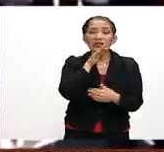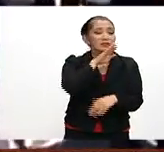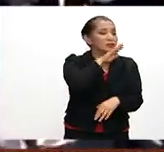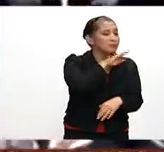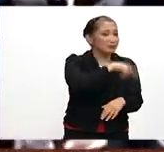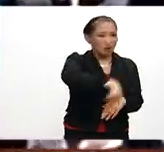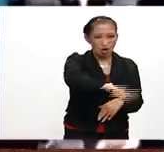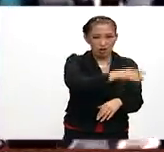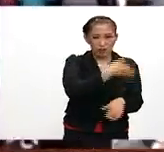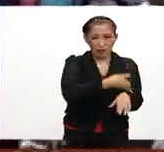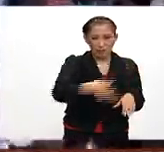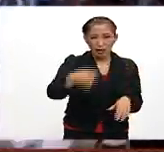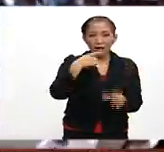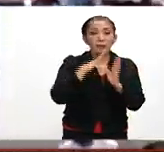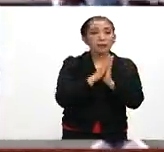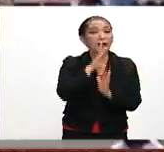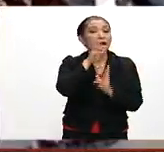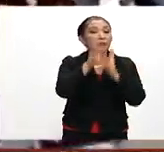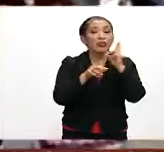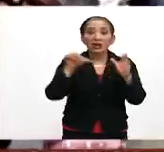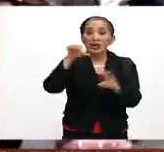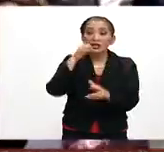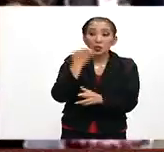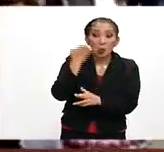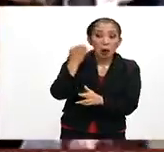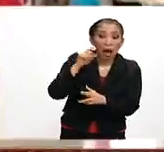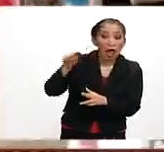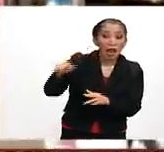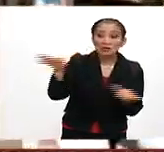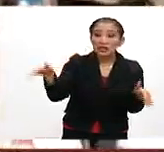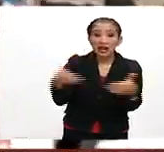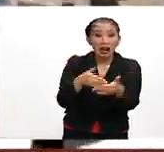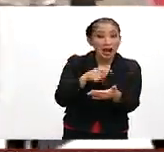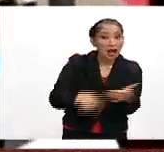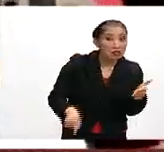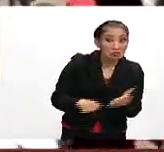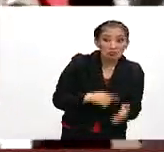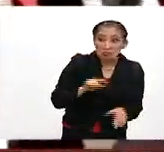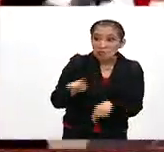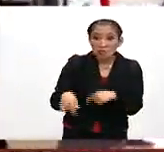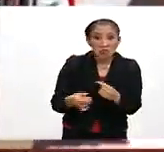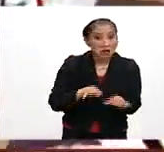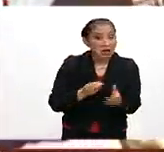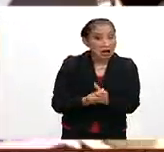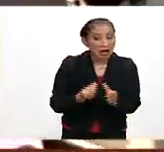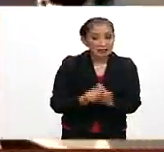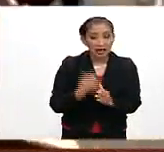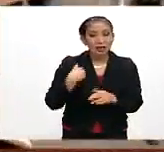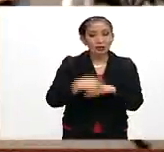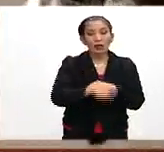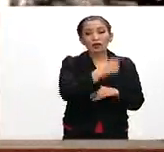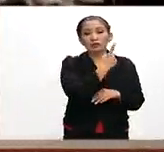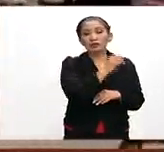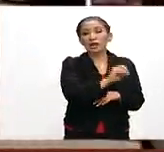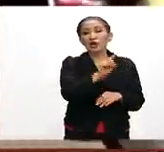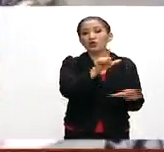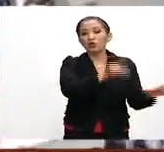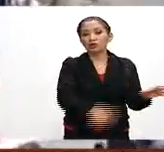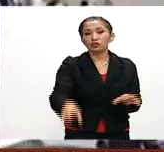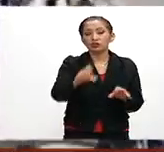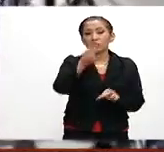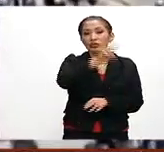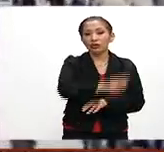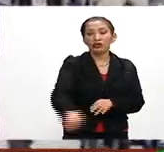madres de familia a reportar los centros educativos que no hayan abierto sus puertas al número 01800